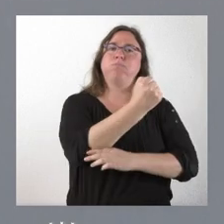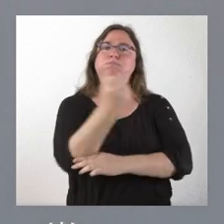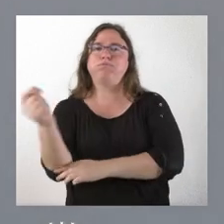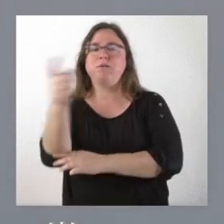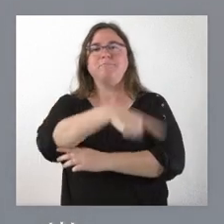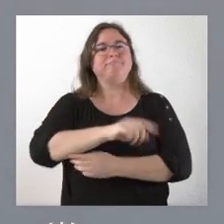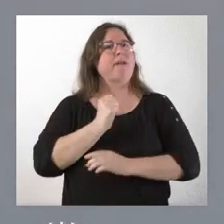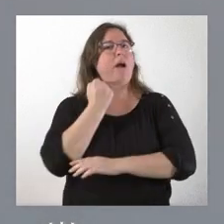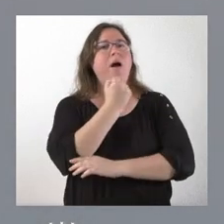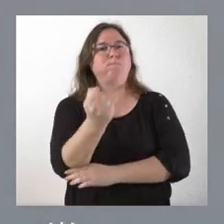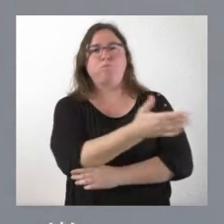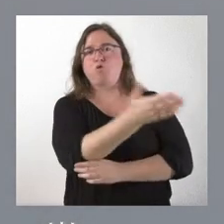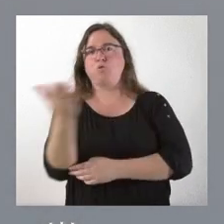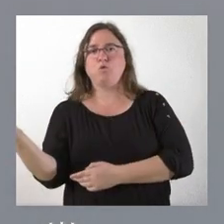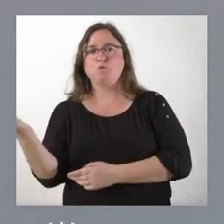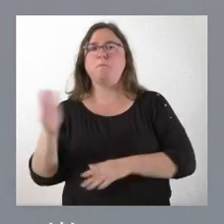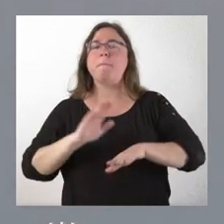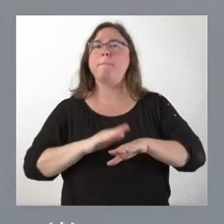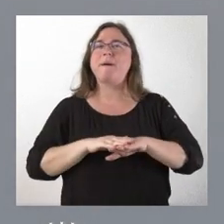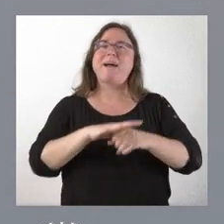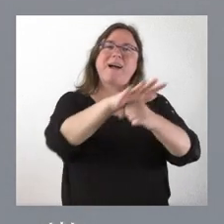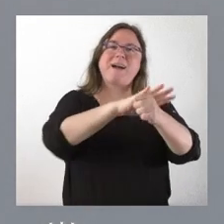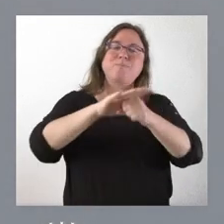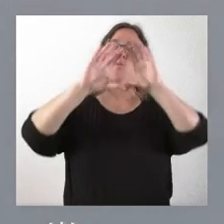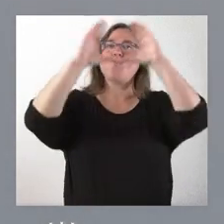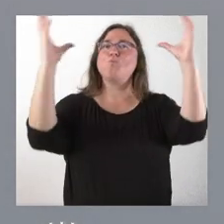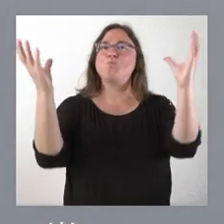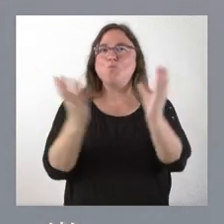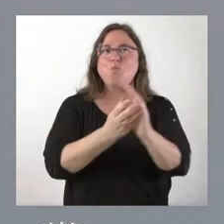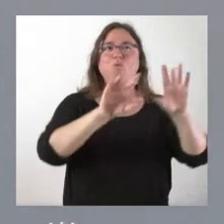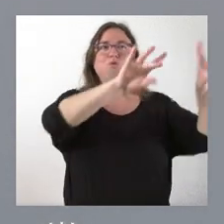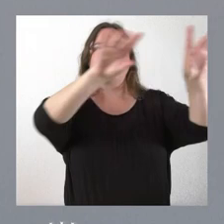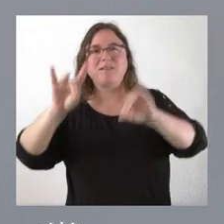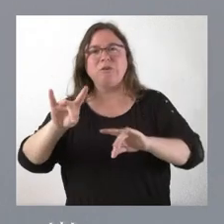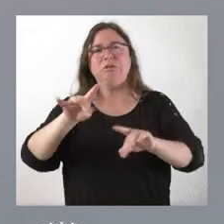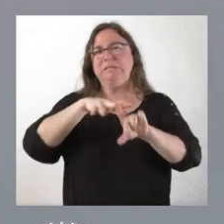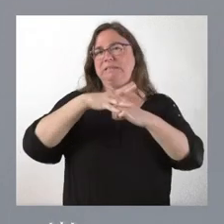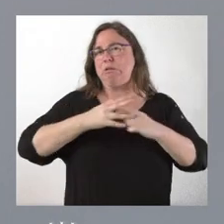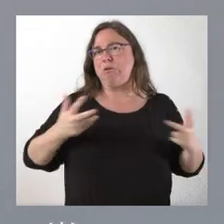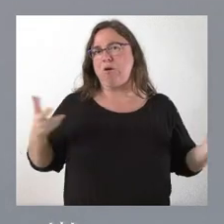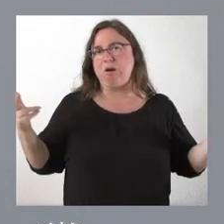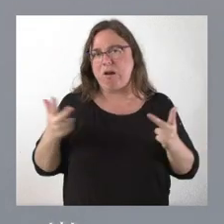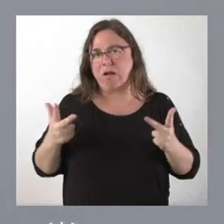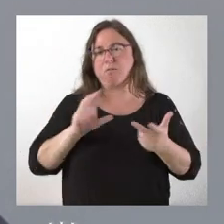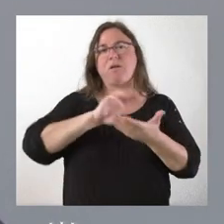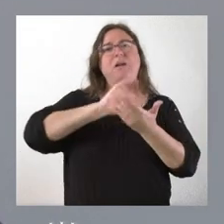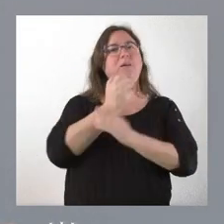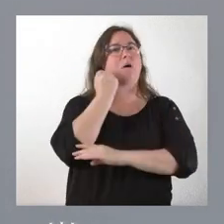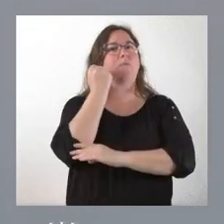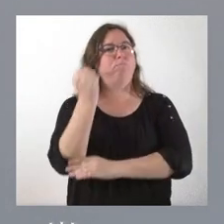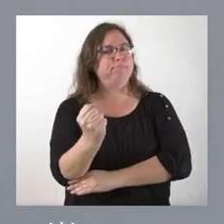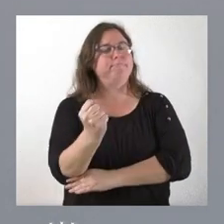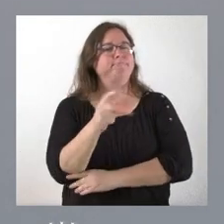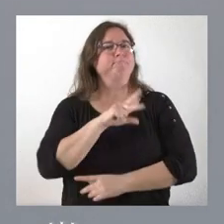autónoma de apoyo a aquellas áreas del mundo que tienen las circunstancias más graves y que merecen el apoyo de